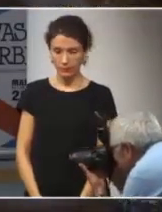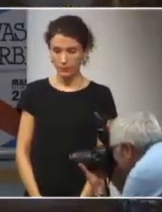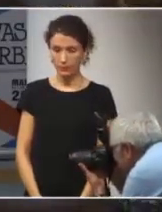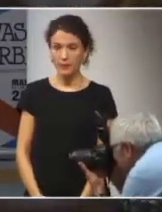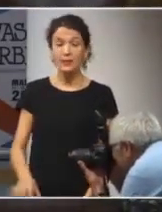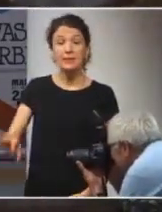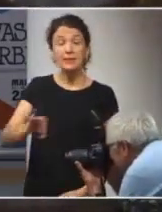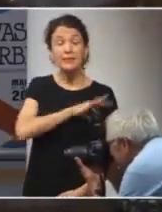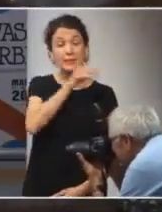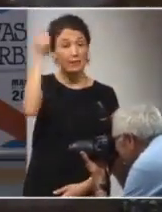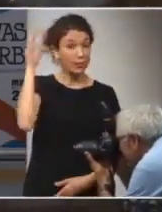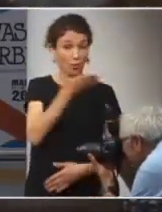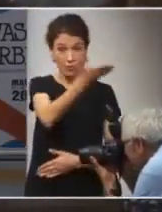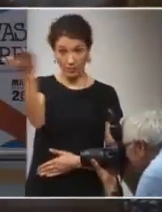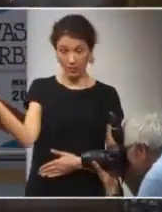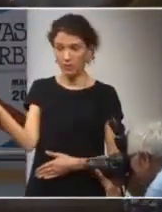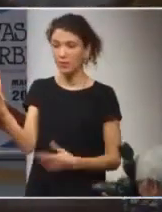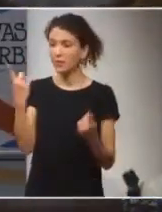Señoras y señores.